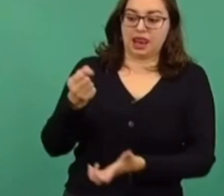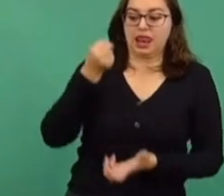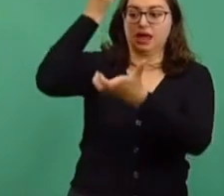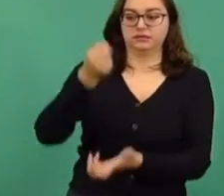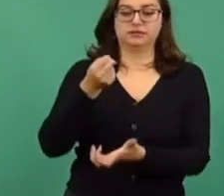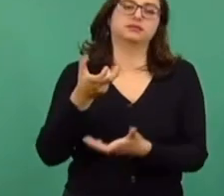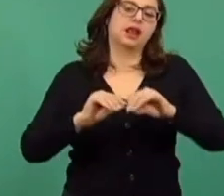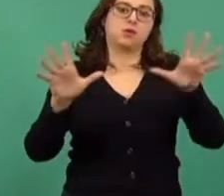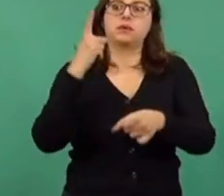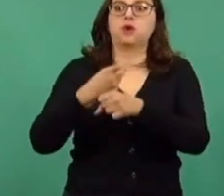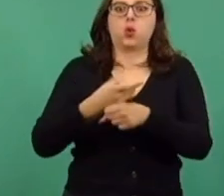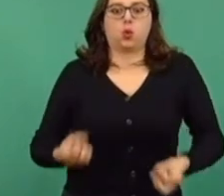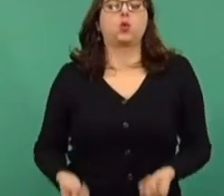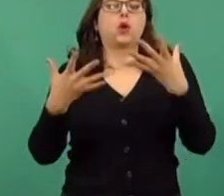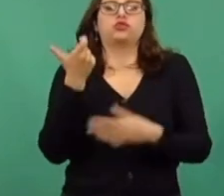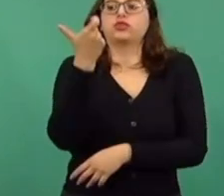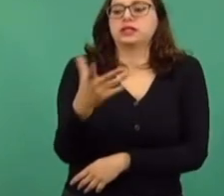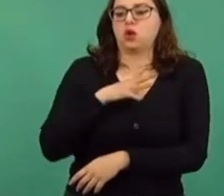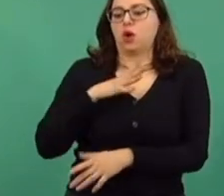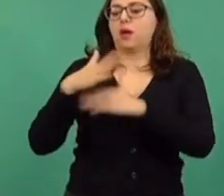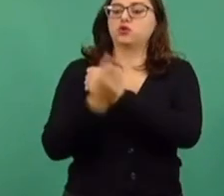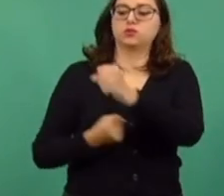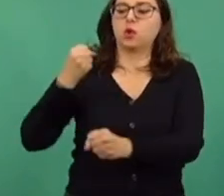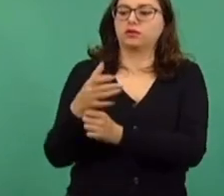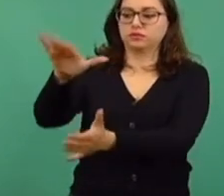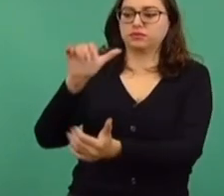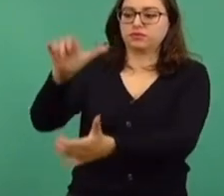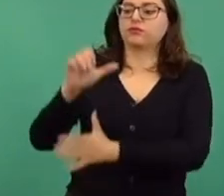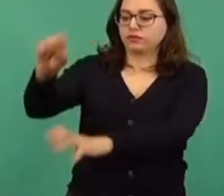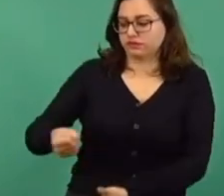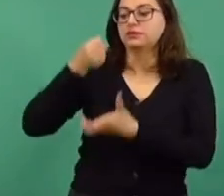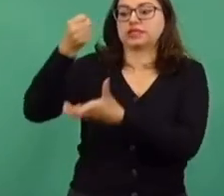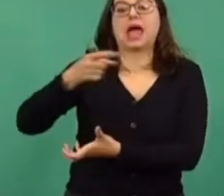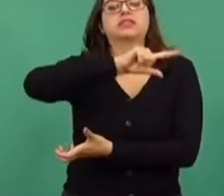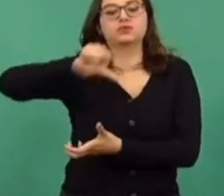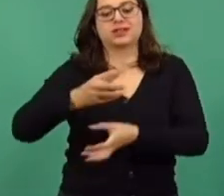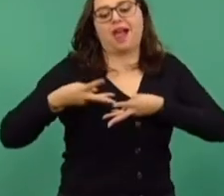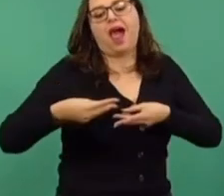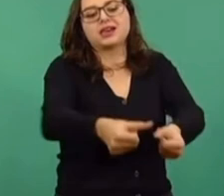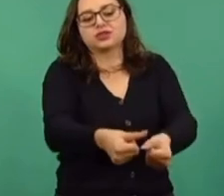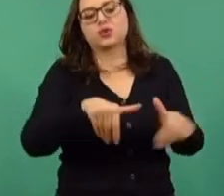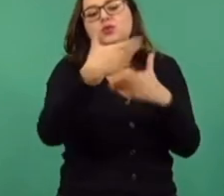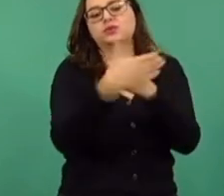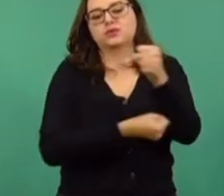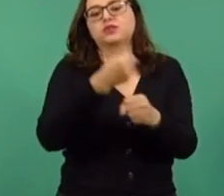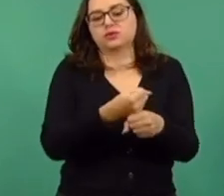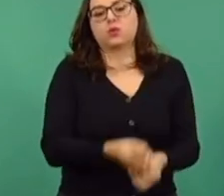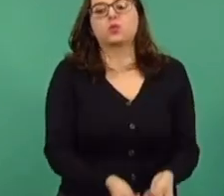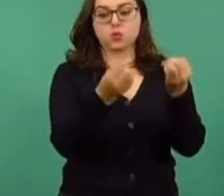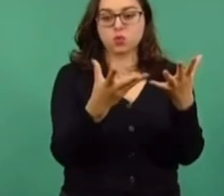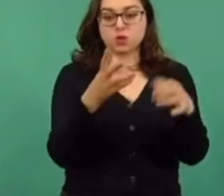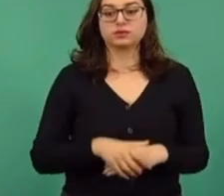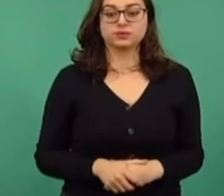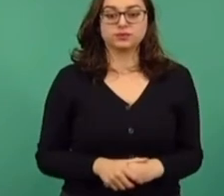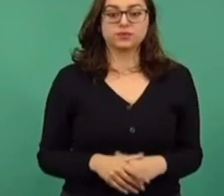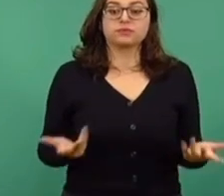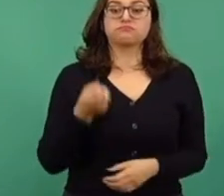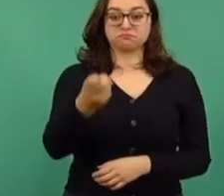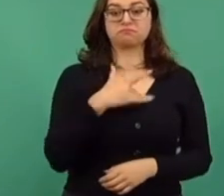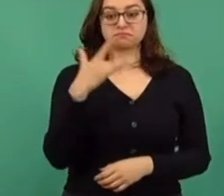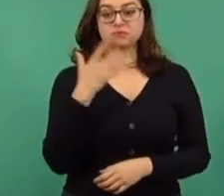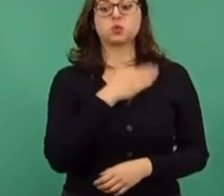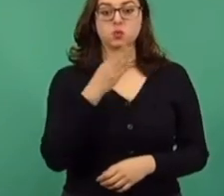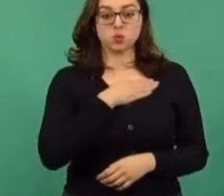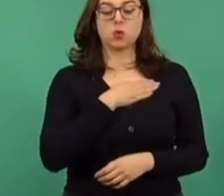va a tener el presupuesto, para financiar el presupuesto del año próximo. Entonces, es una muy